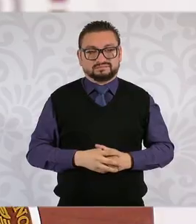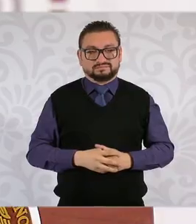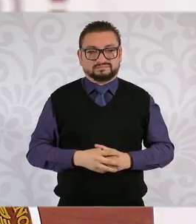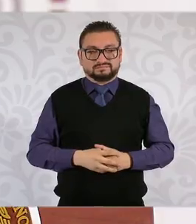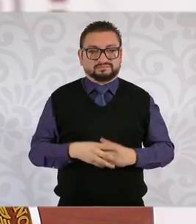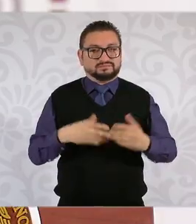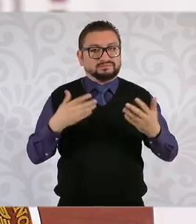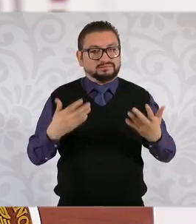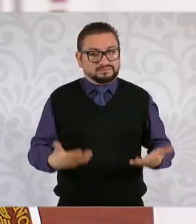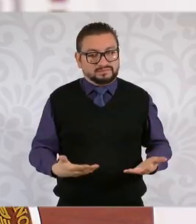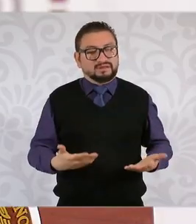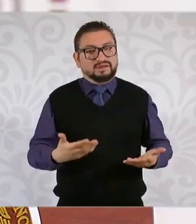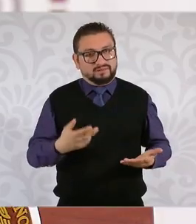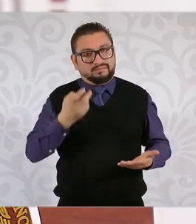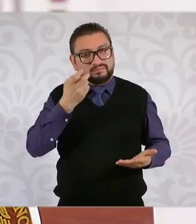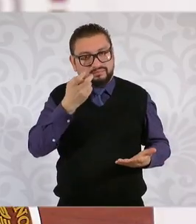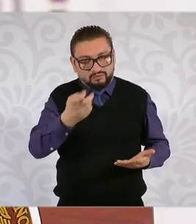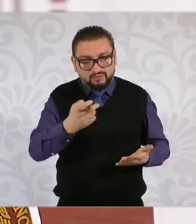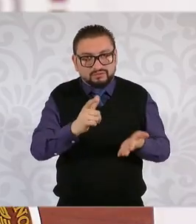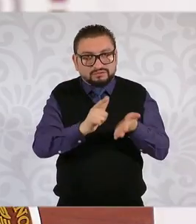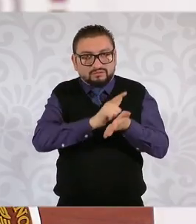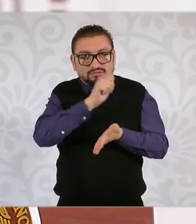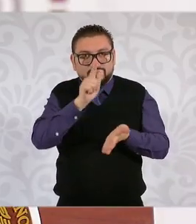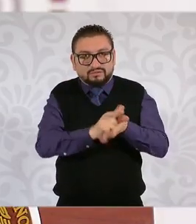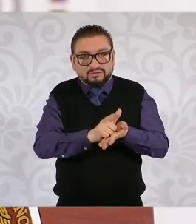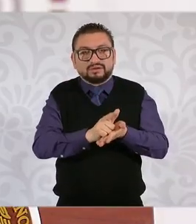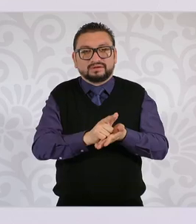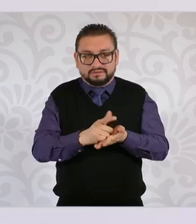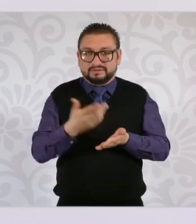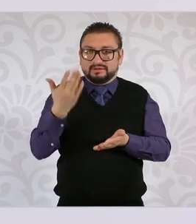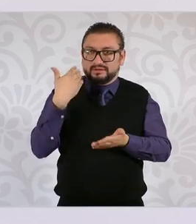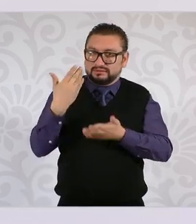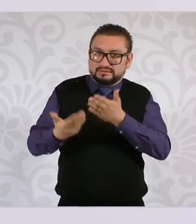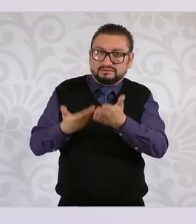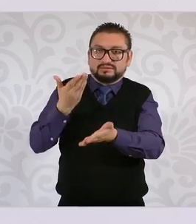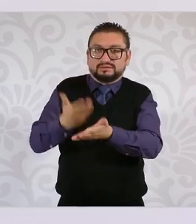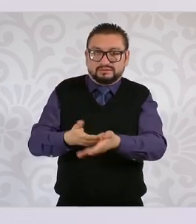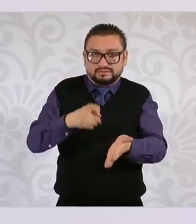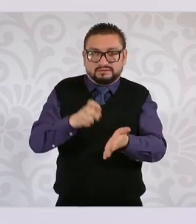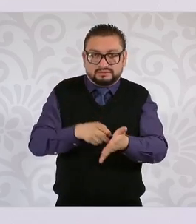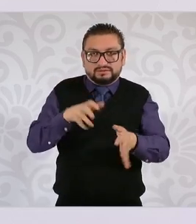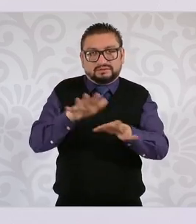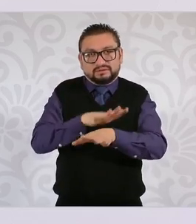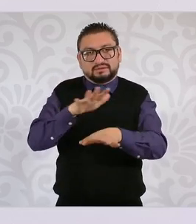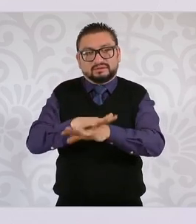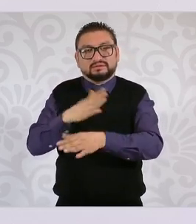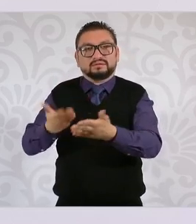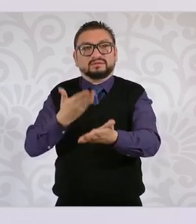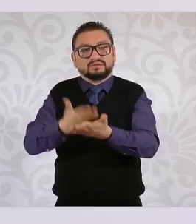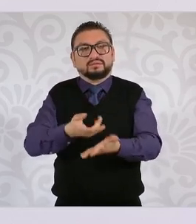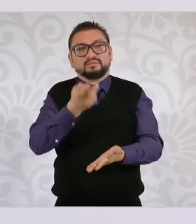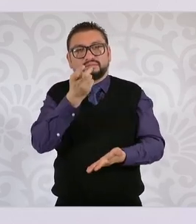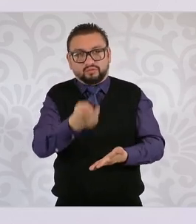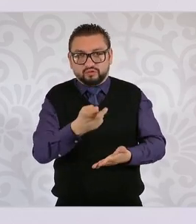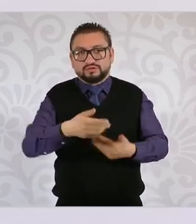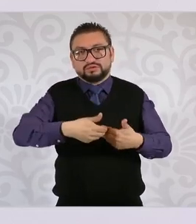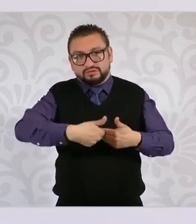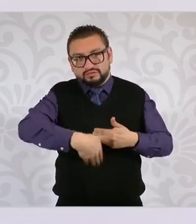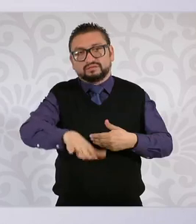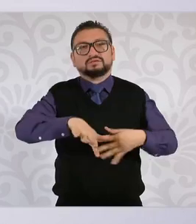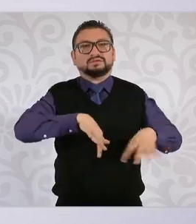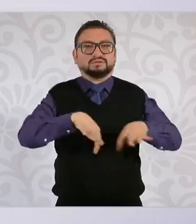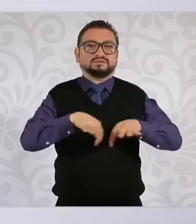entonces también ahí por eso las leyes que se presentaron las modificaciones las reformas y el trabajo que tenemos que hacer